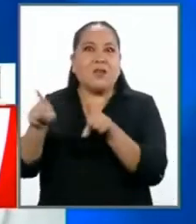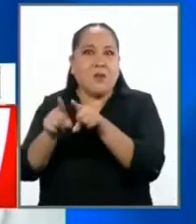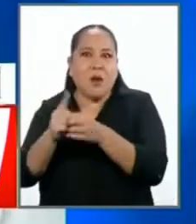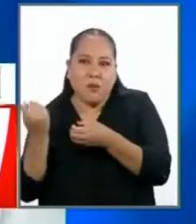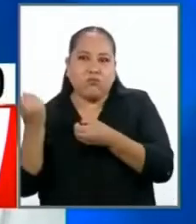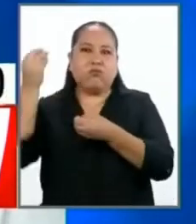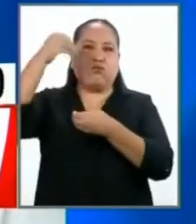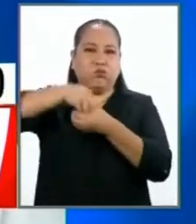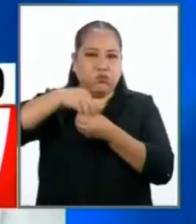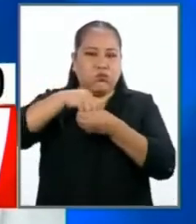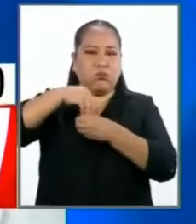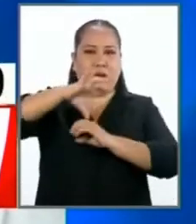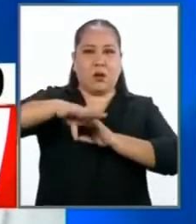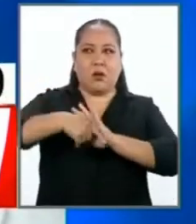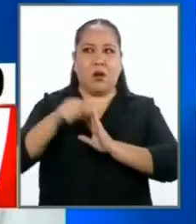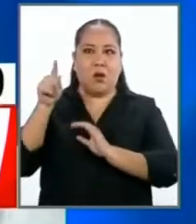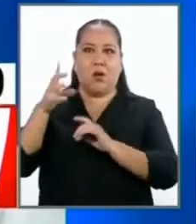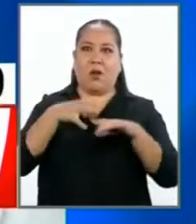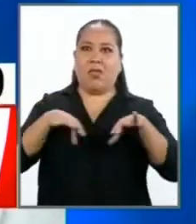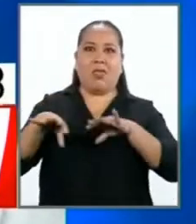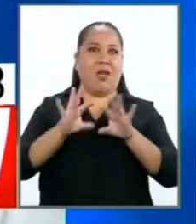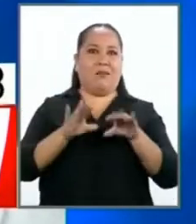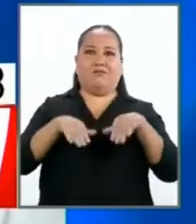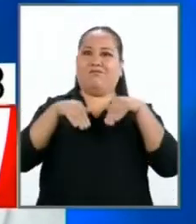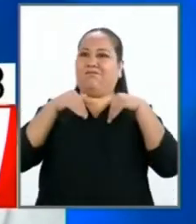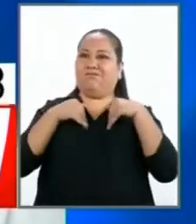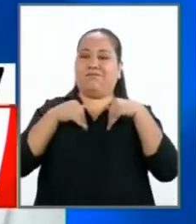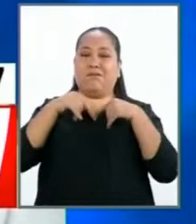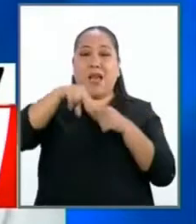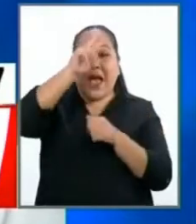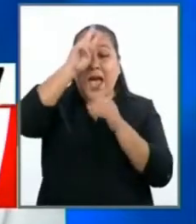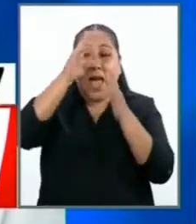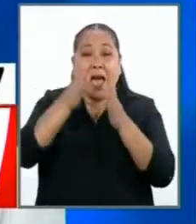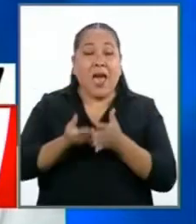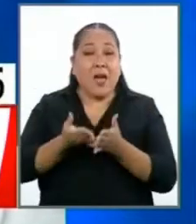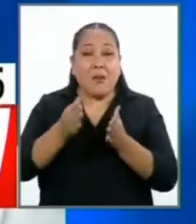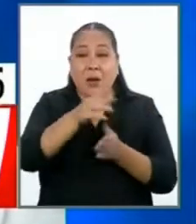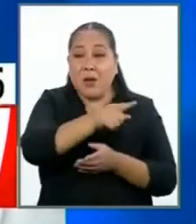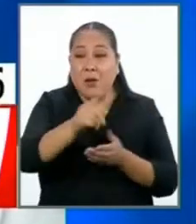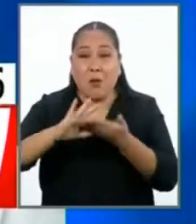corrupción y no han hecho nada y por eso el pueblo peruano no les cree.